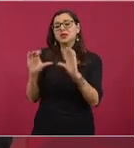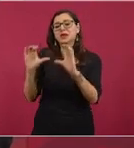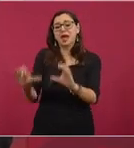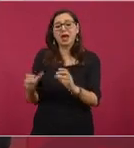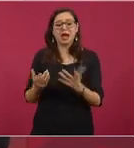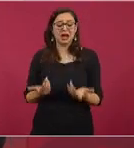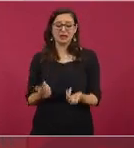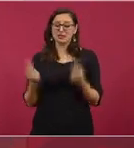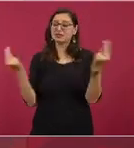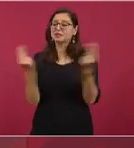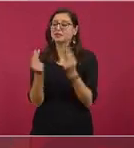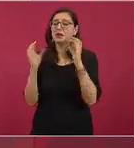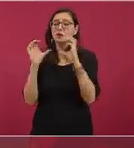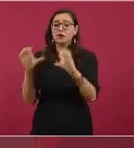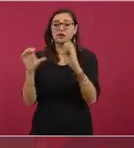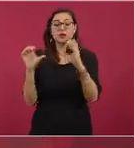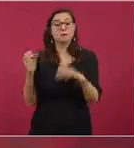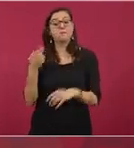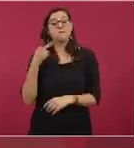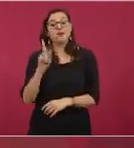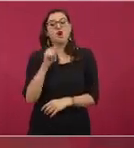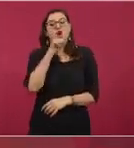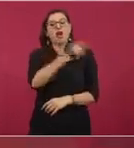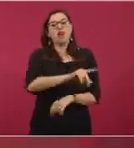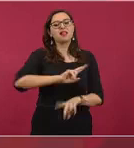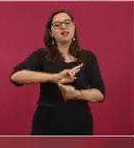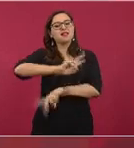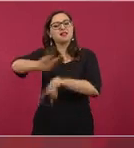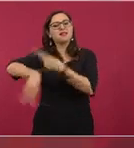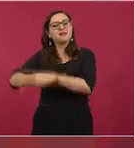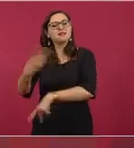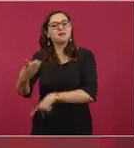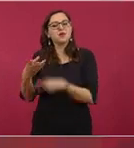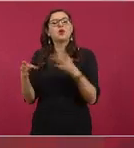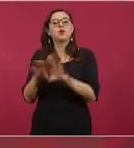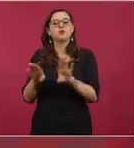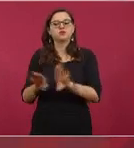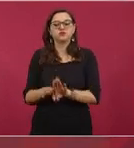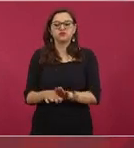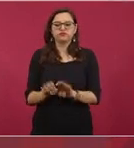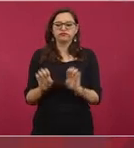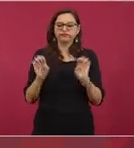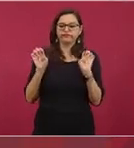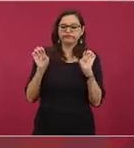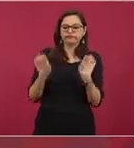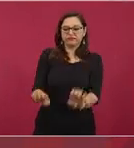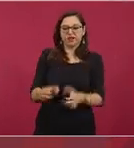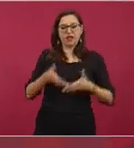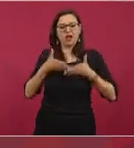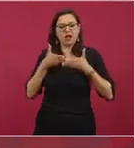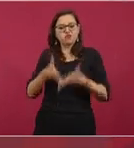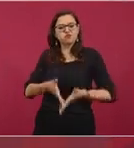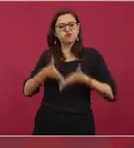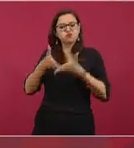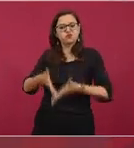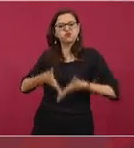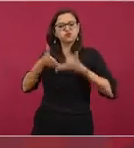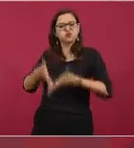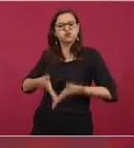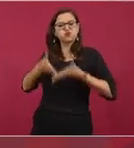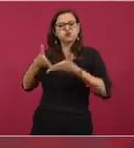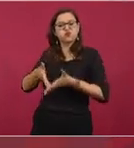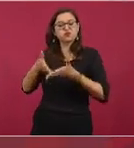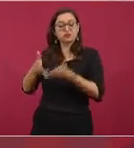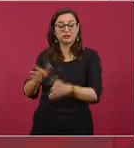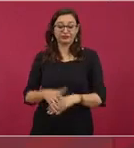Se debe de saber que los medios de transporte